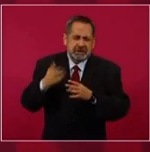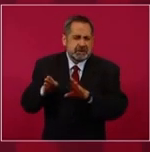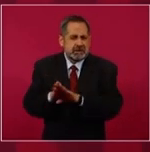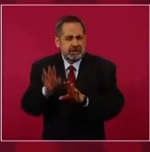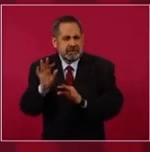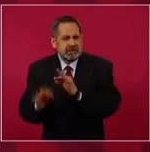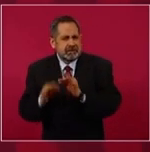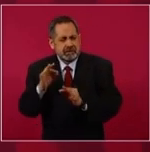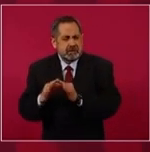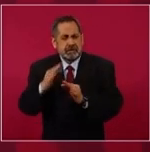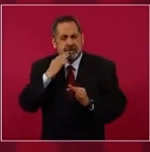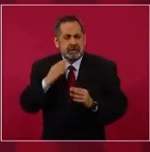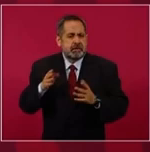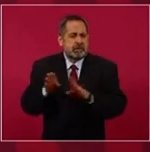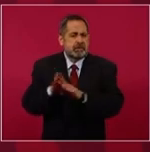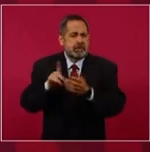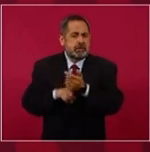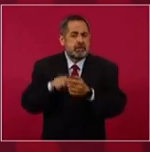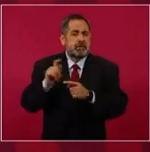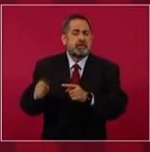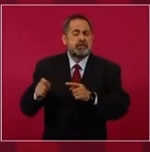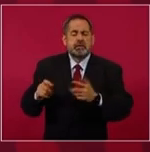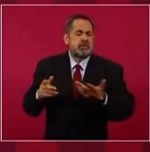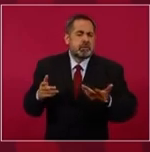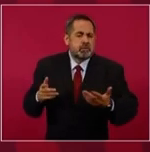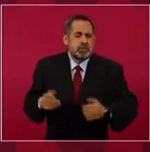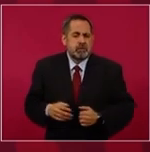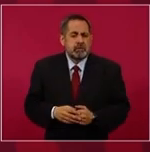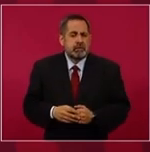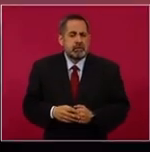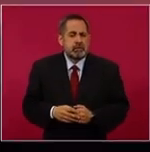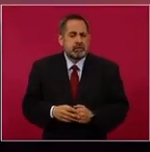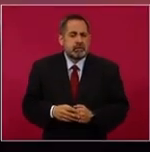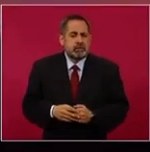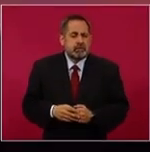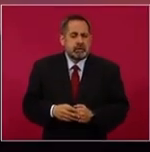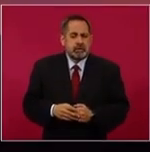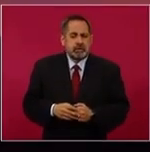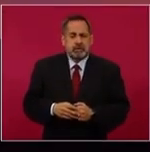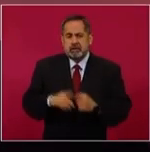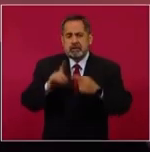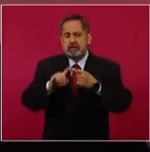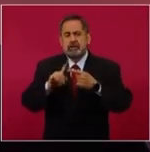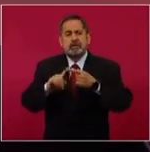la estrategia que aplicamos? Primero,